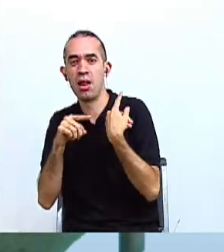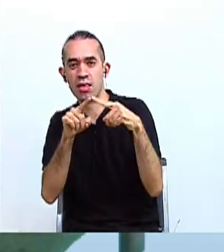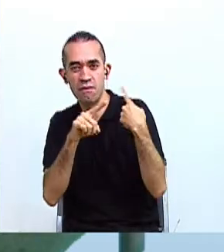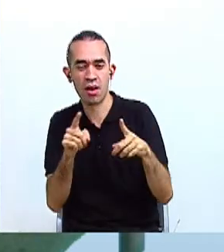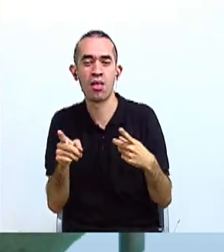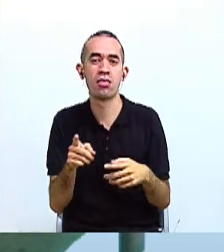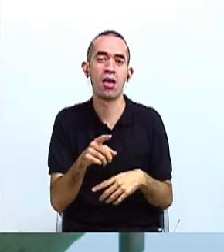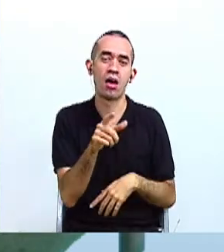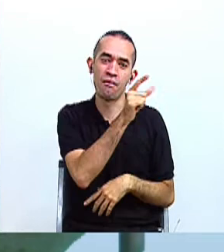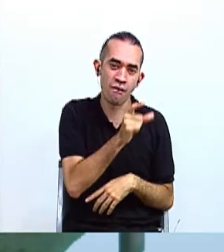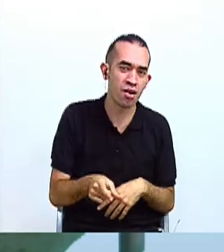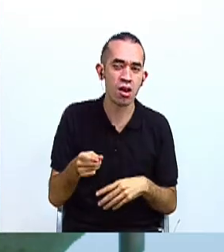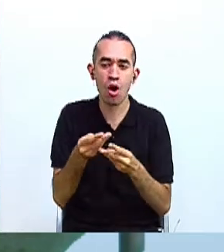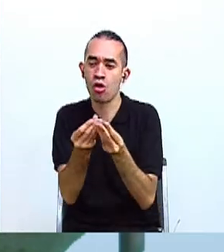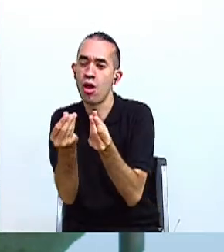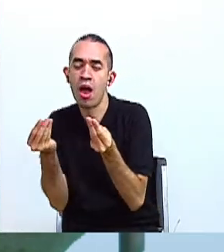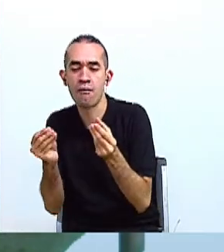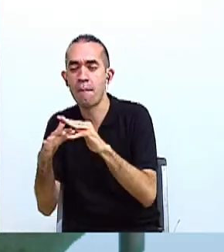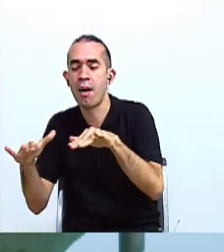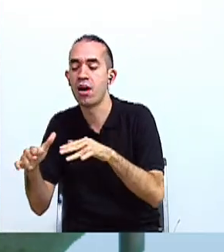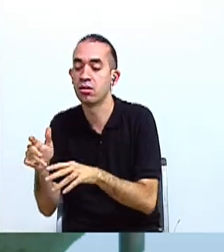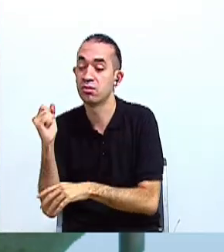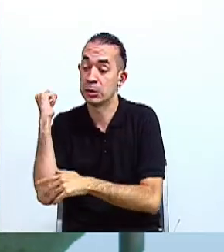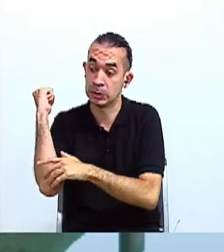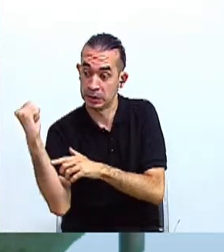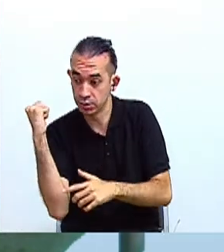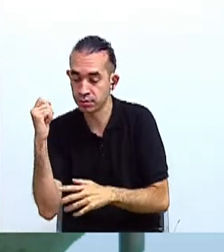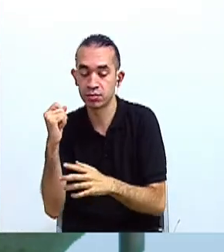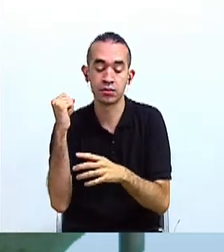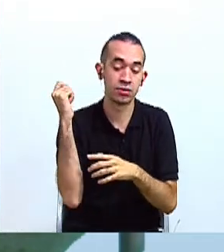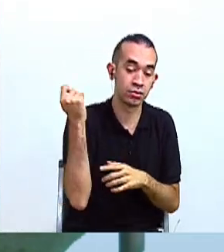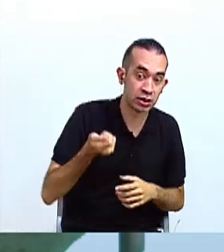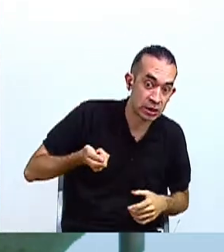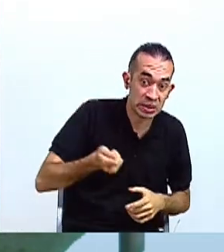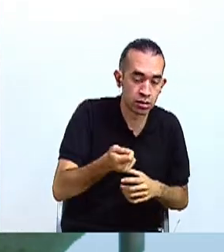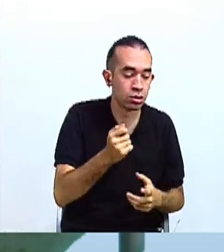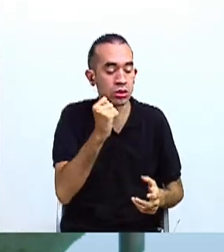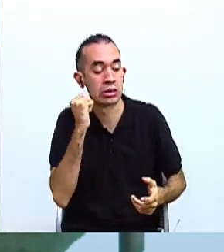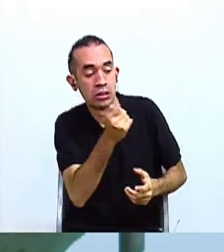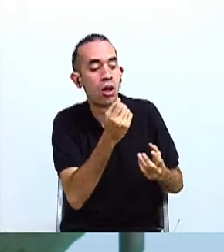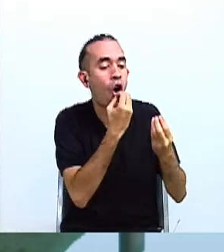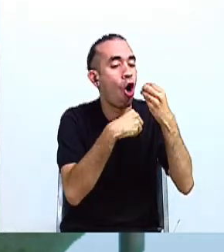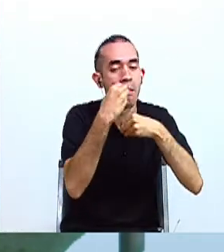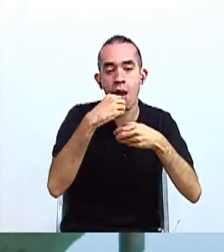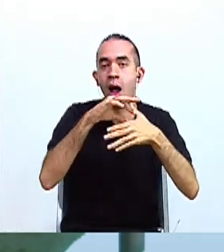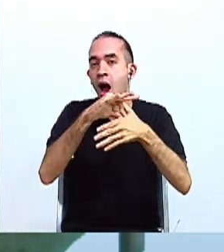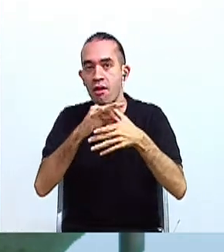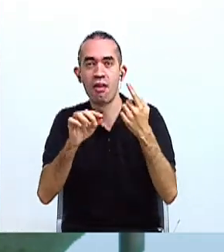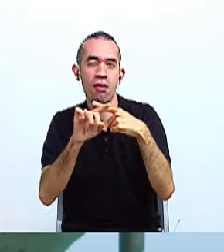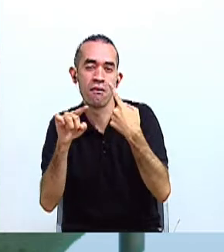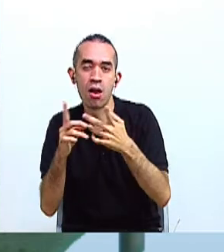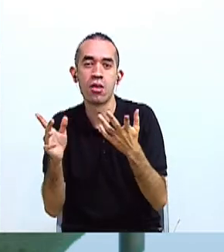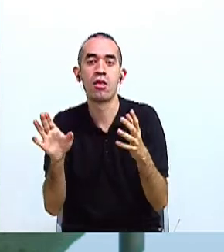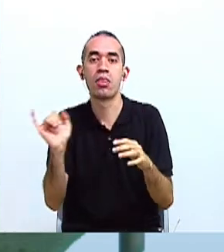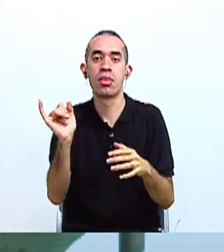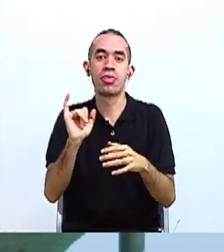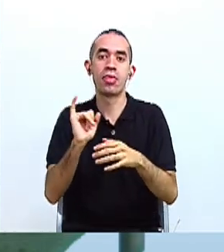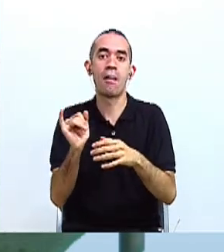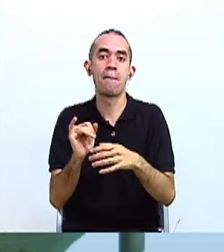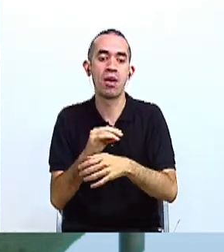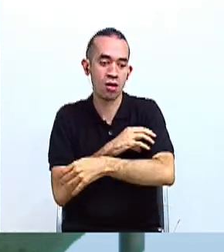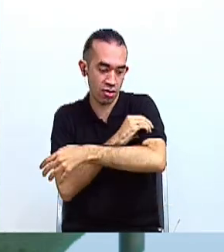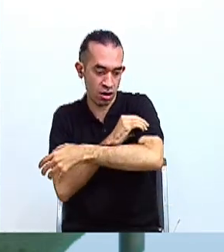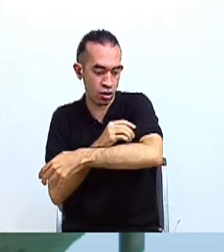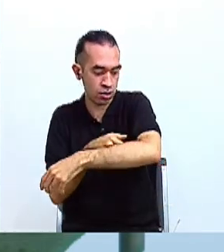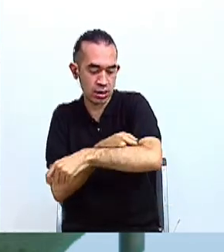los mares, para poder obtener no sólo la carne, para alimentarse, sino también otros derivados, como tendones, para sus